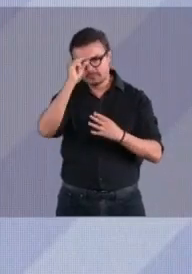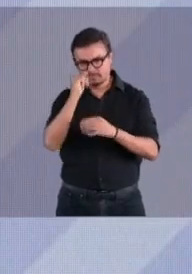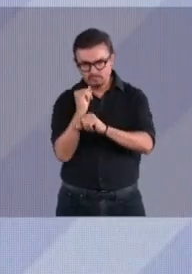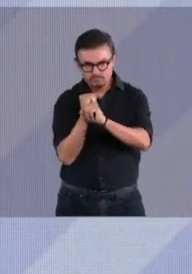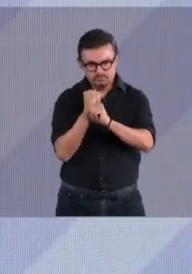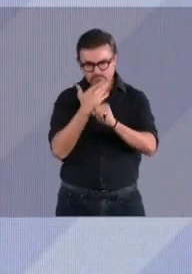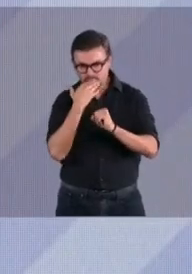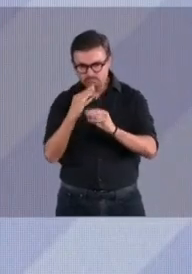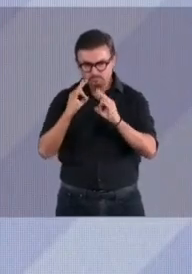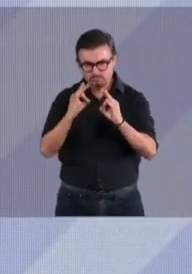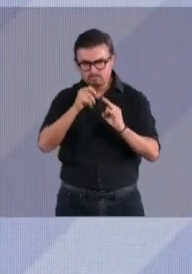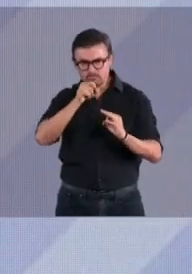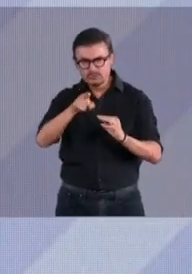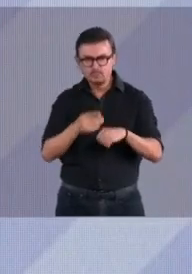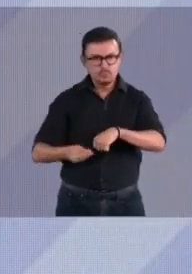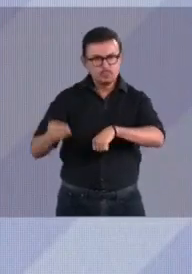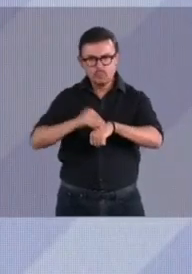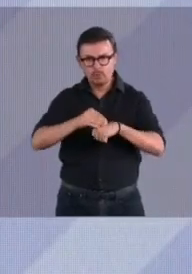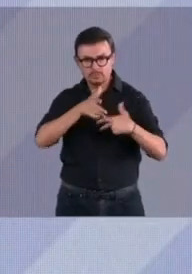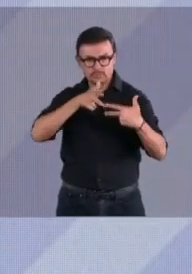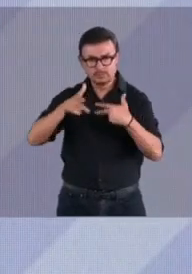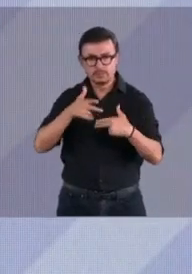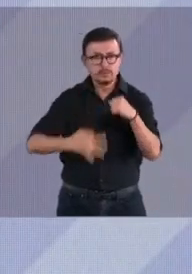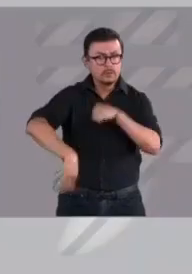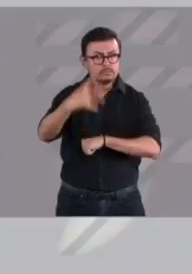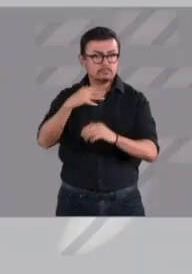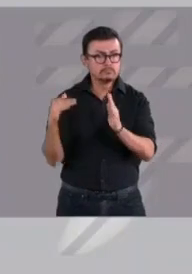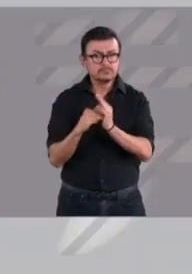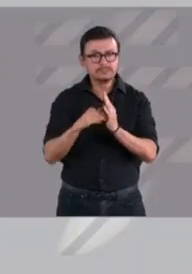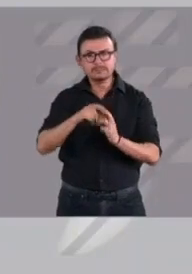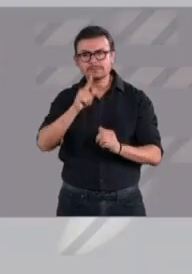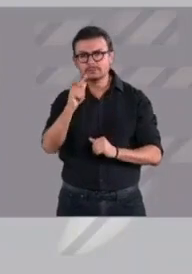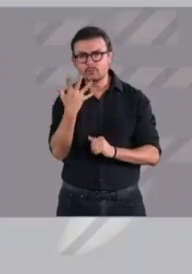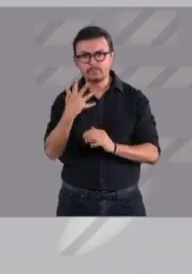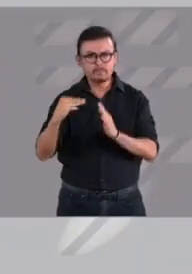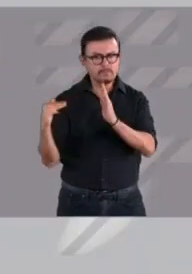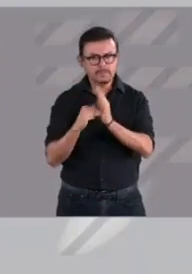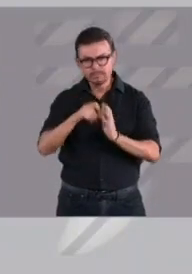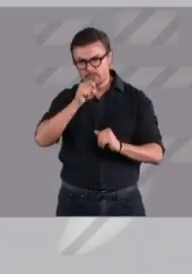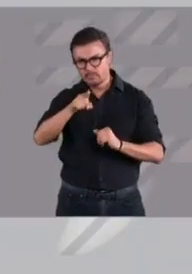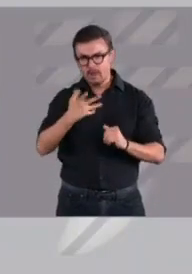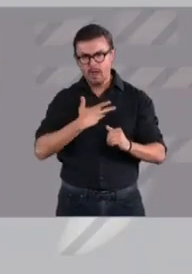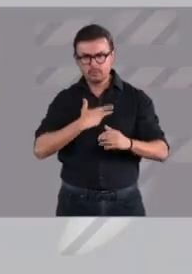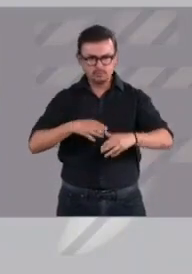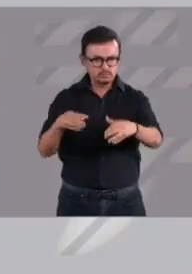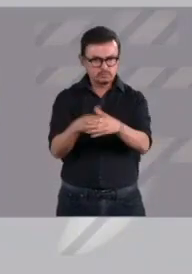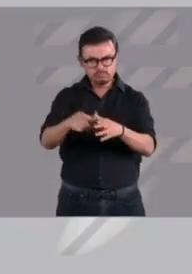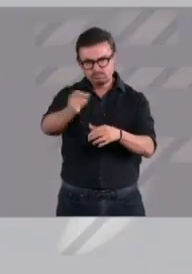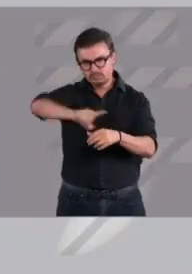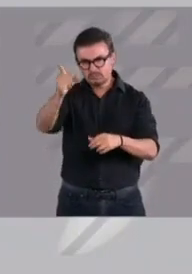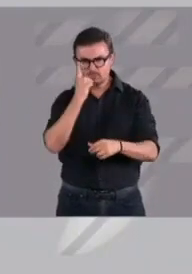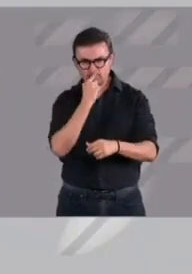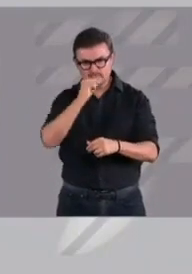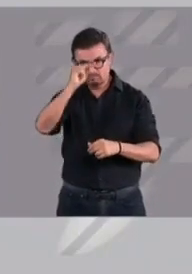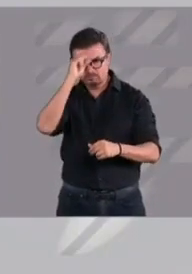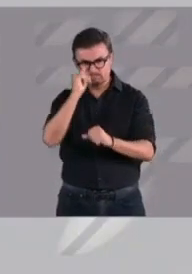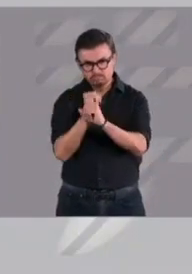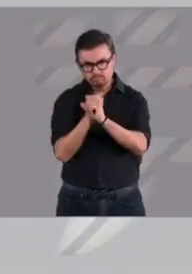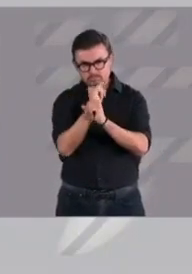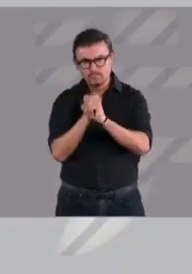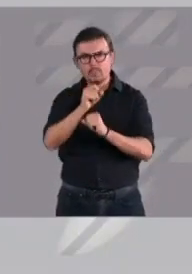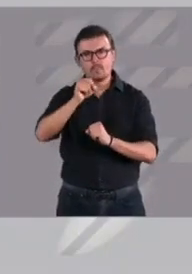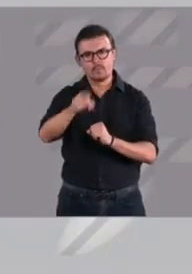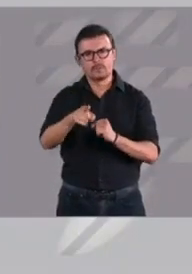aumentamos las cámaras de 14 mil a 75 mil e hicimos un área especial de investigación, inteligencia y coordinación,